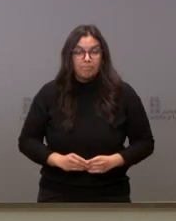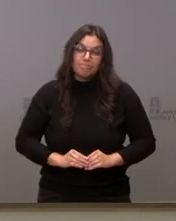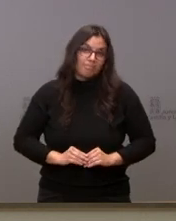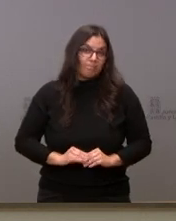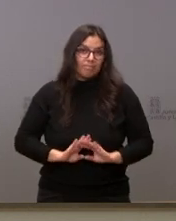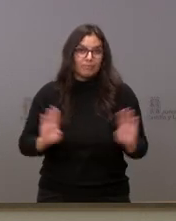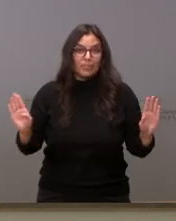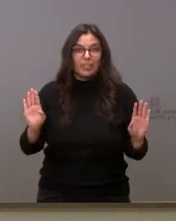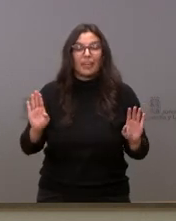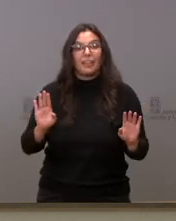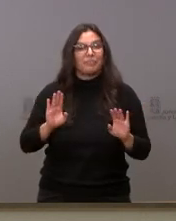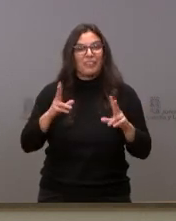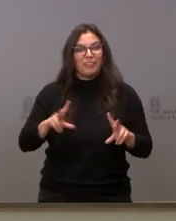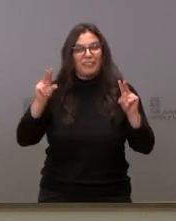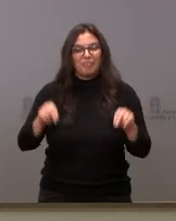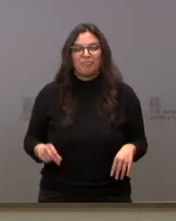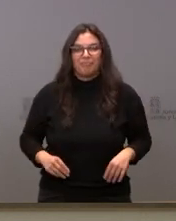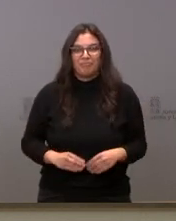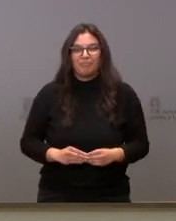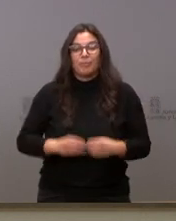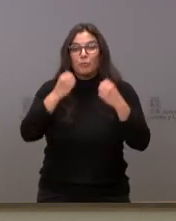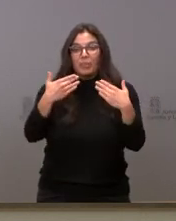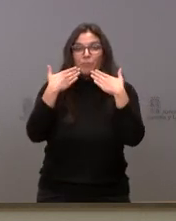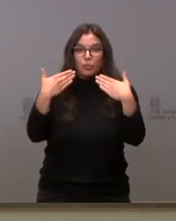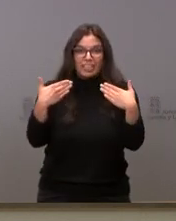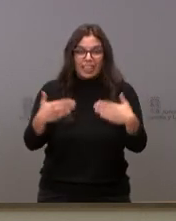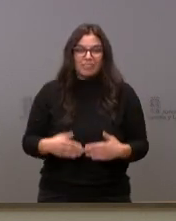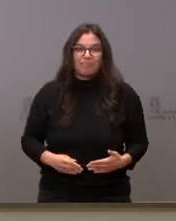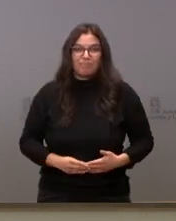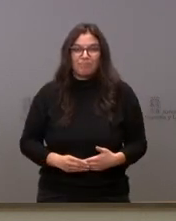Pues hasta aquí hemos llegado. Muy bien, pues muchísimas gracias.